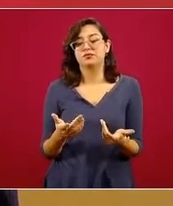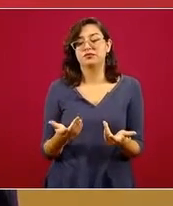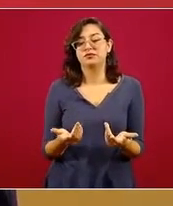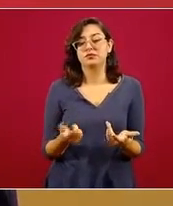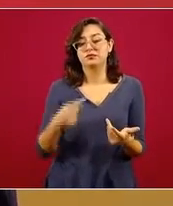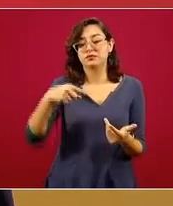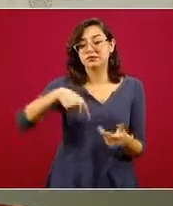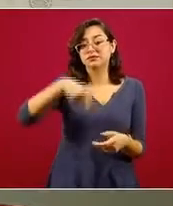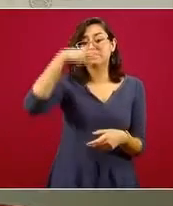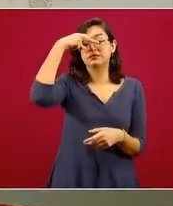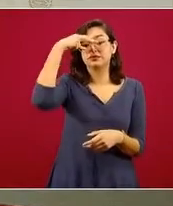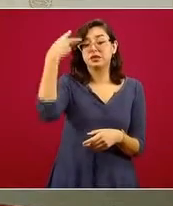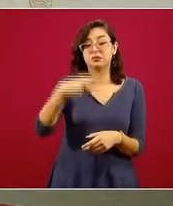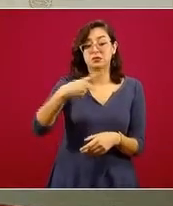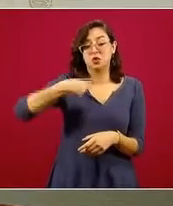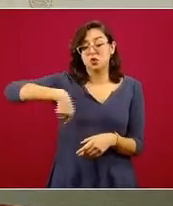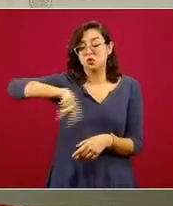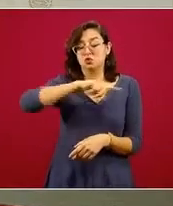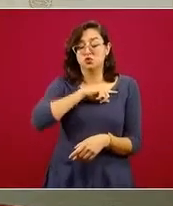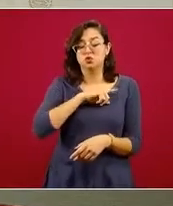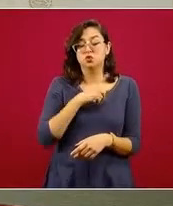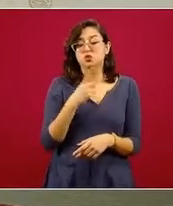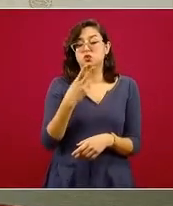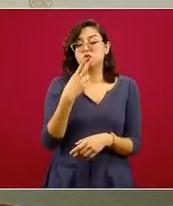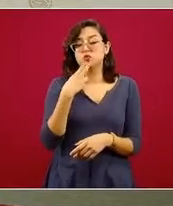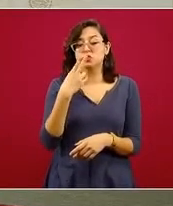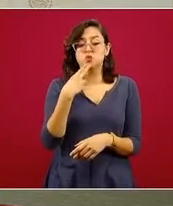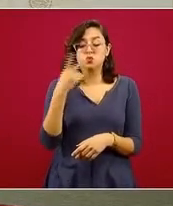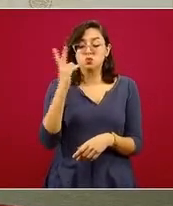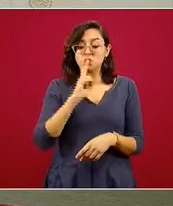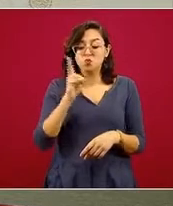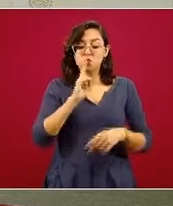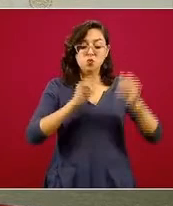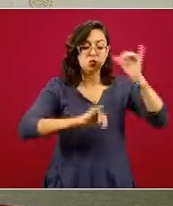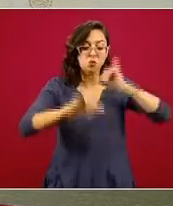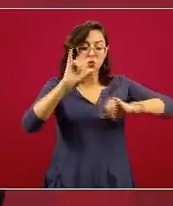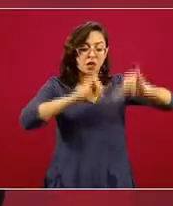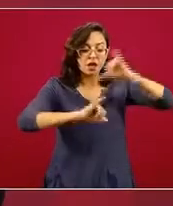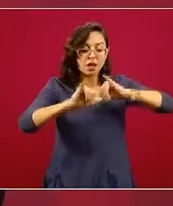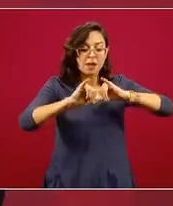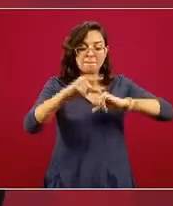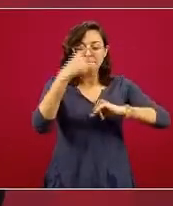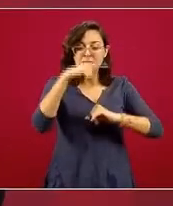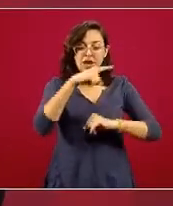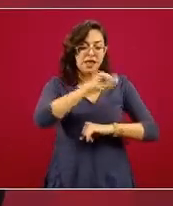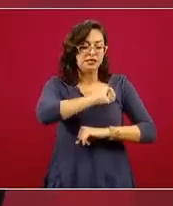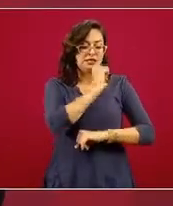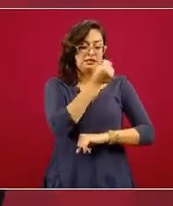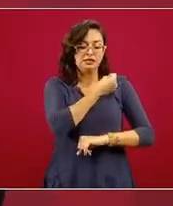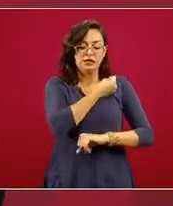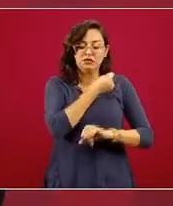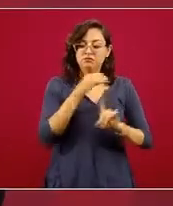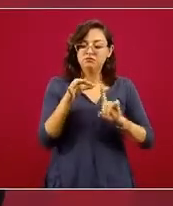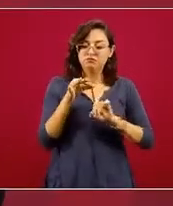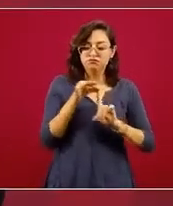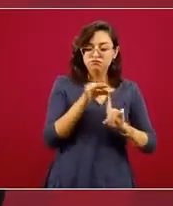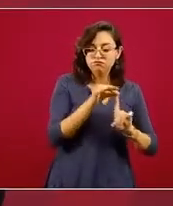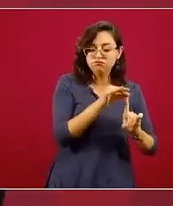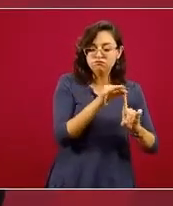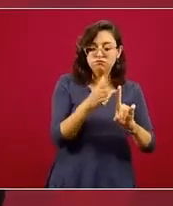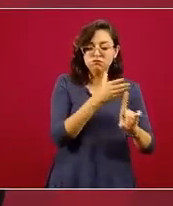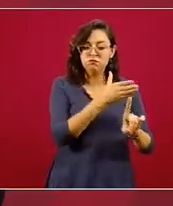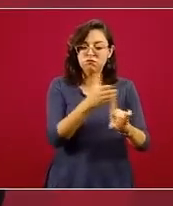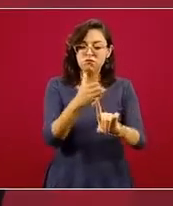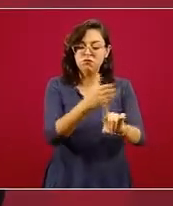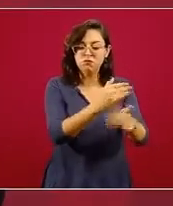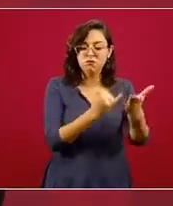En México estamos interesados en utilizar eficientemente las pruebas de laboratorio para guiar las acciones de salud pública. En muchos de los